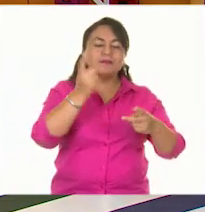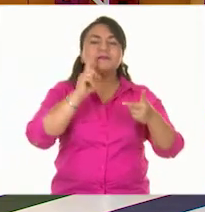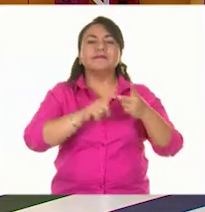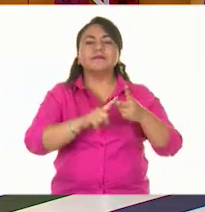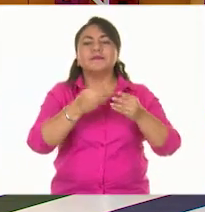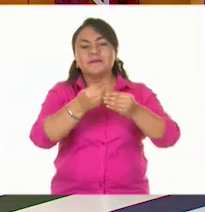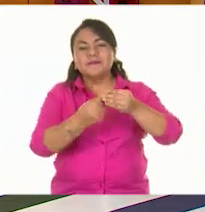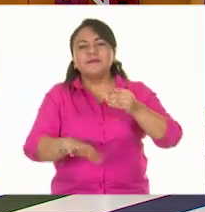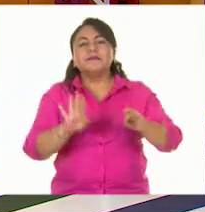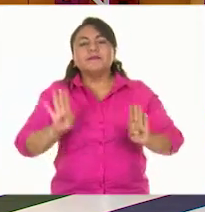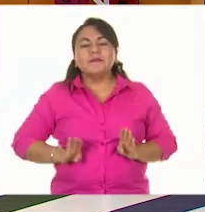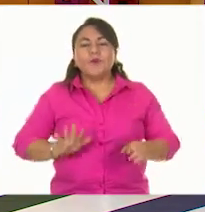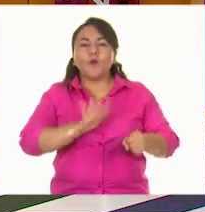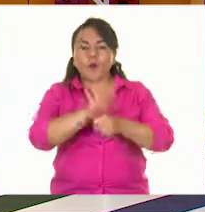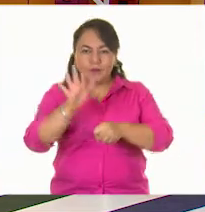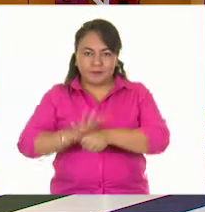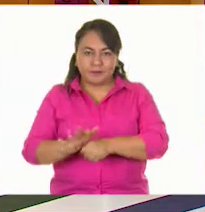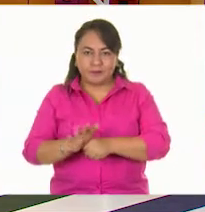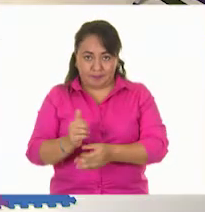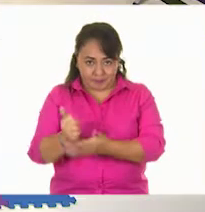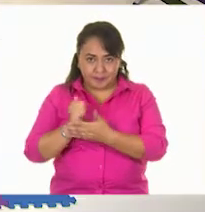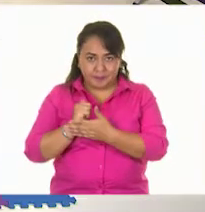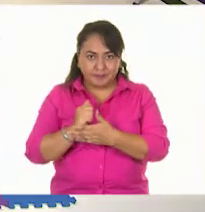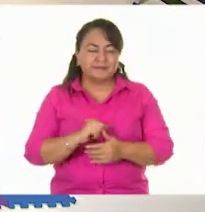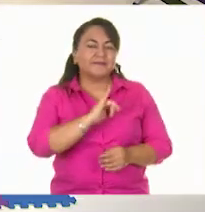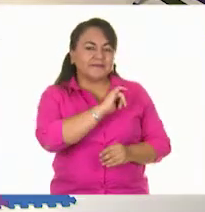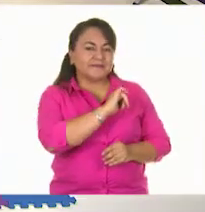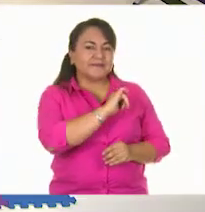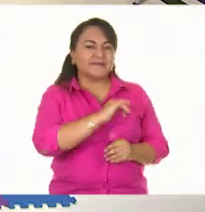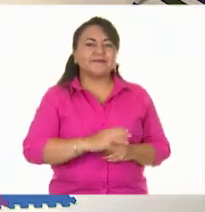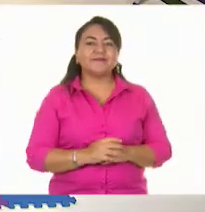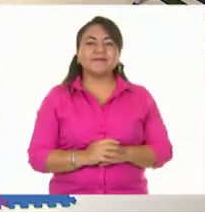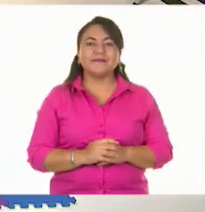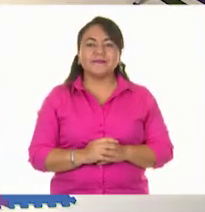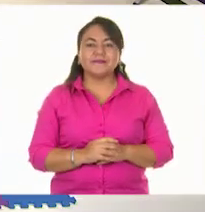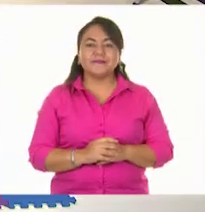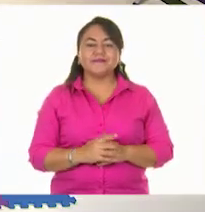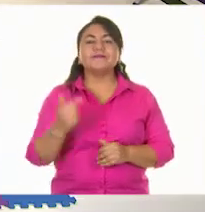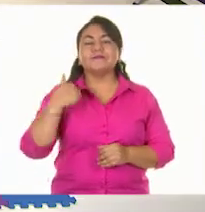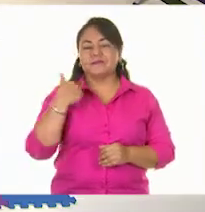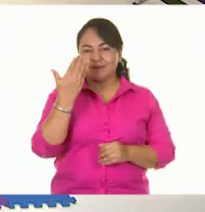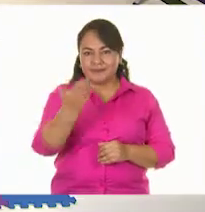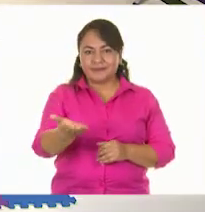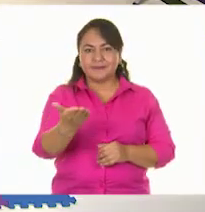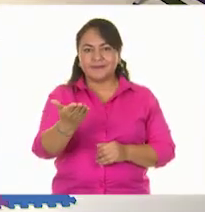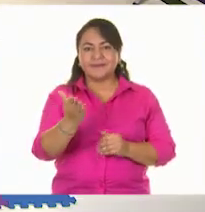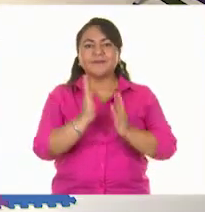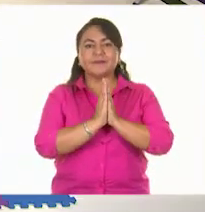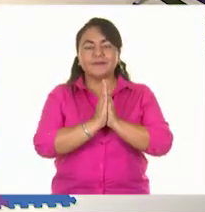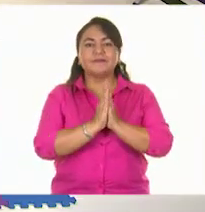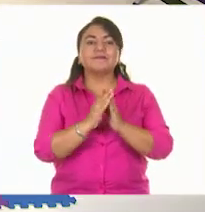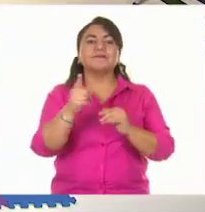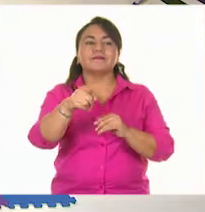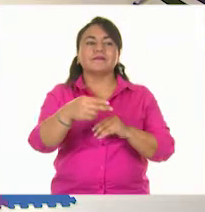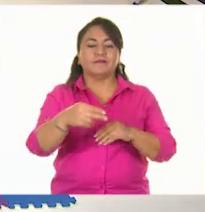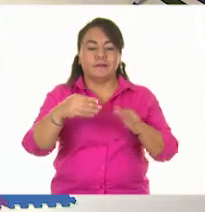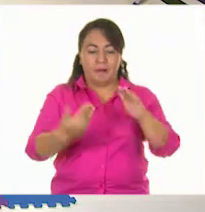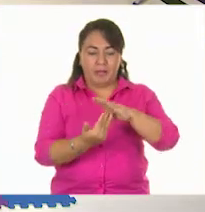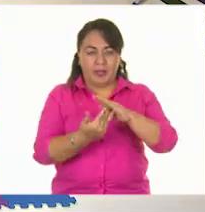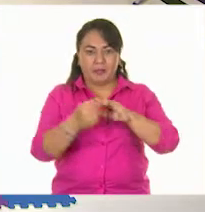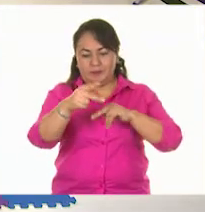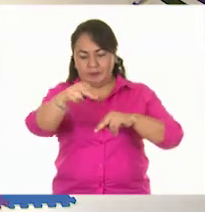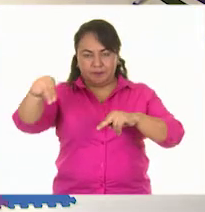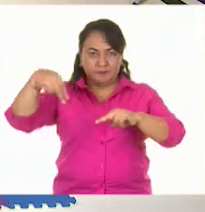tiene un líquido. ¿Me ayudas, Alexia? Sí. Bueno, entonces, te voy a pedir que te pongas atrás de la mesa y